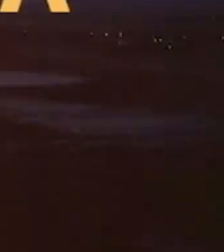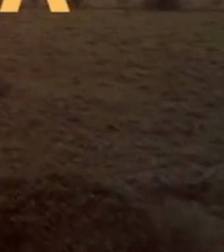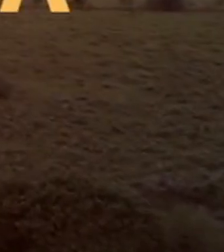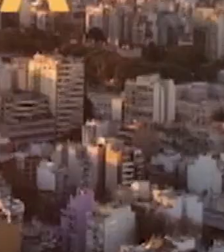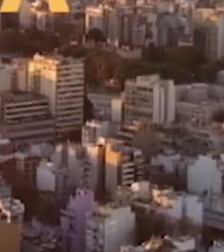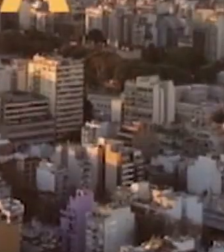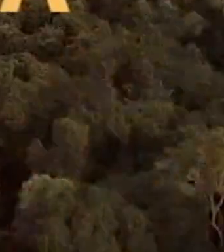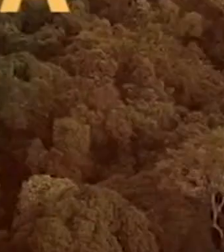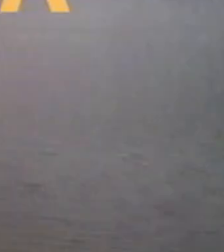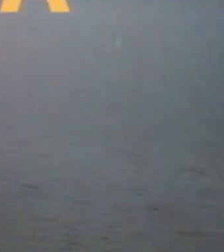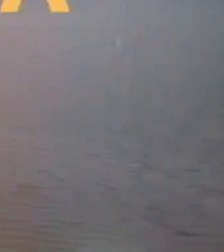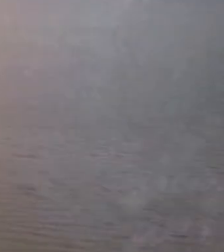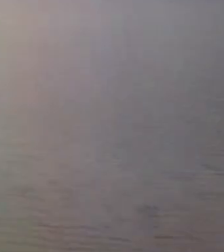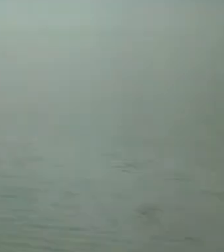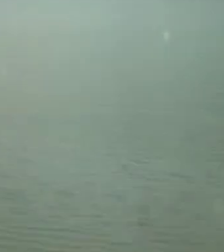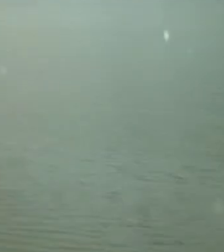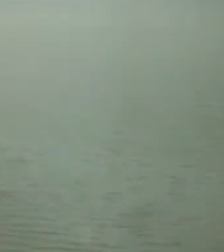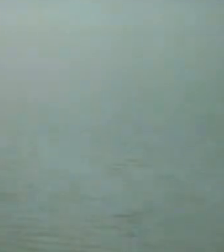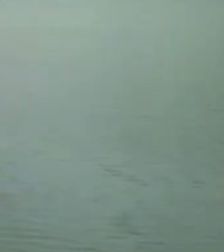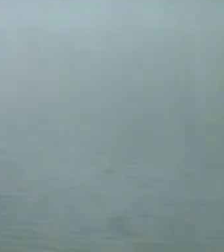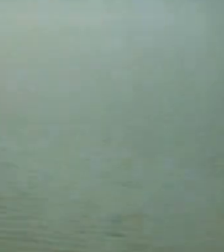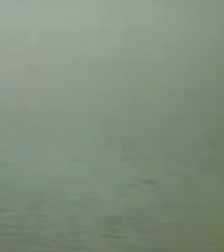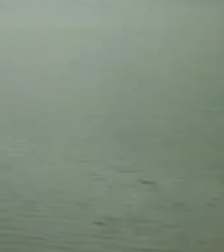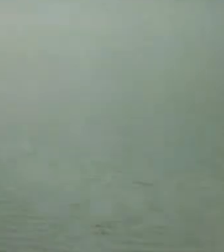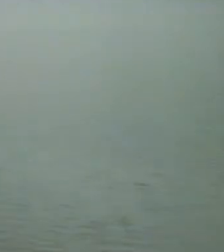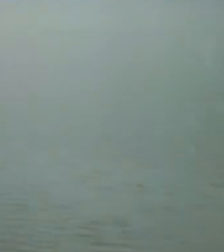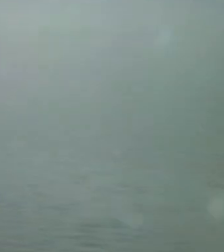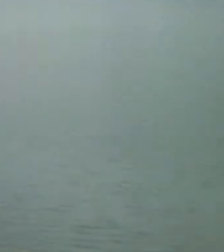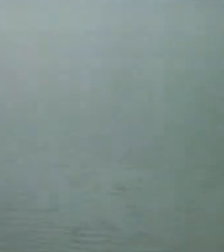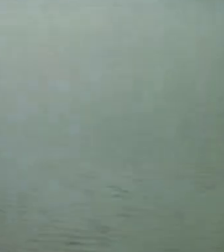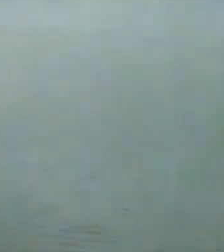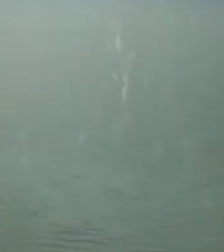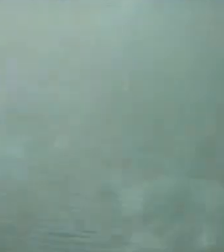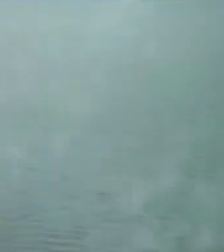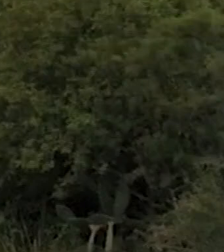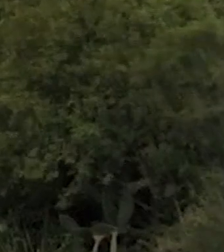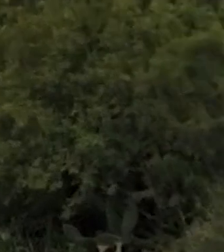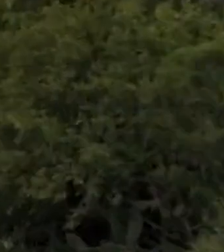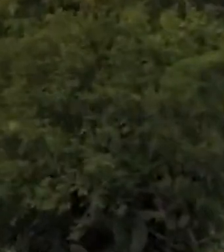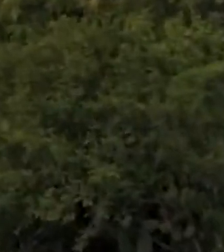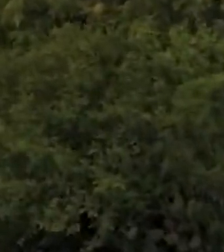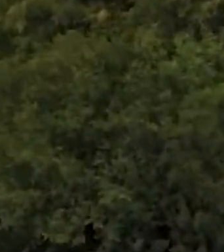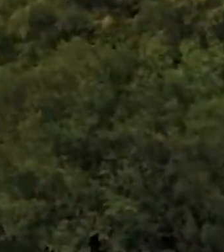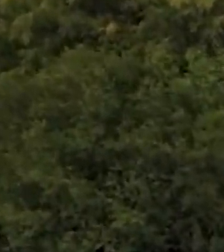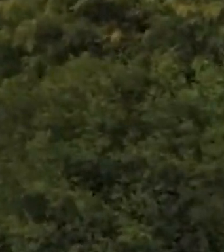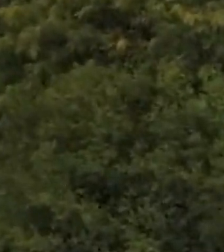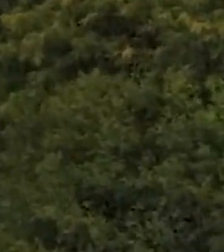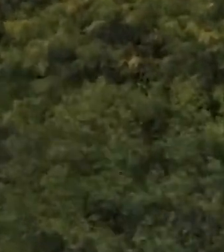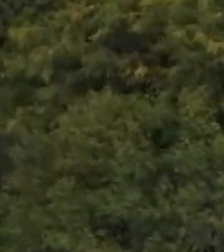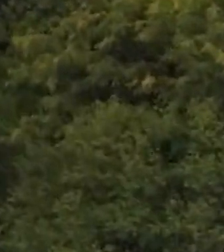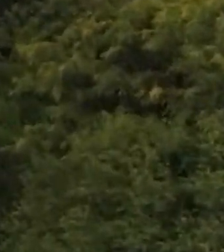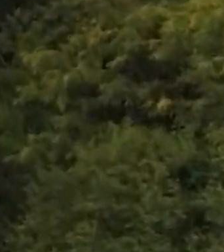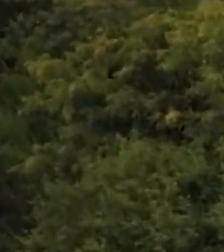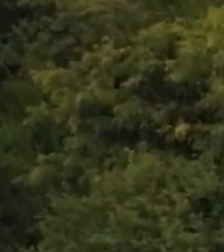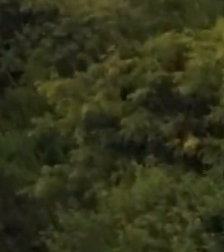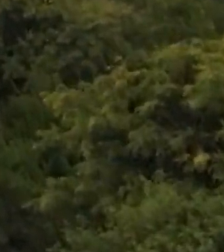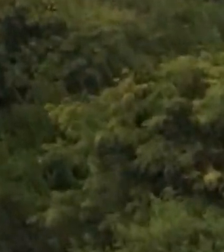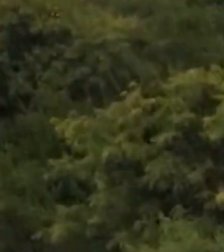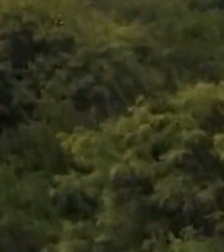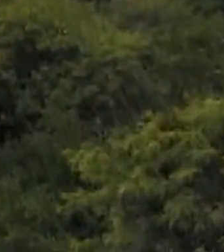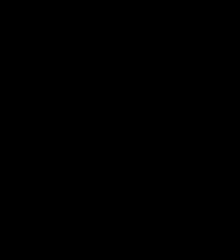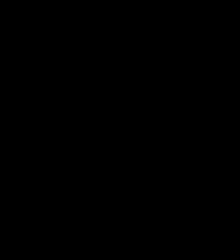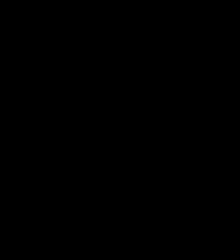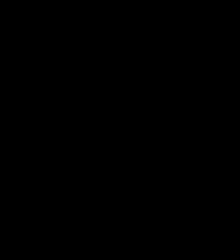agroecología en autosustentables domingo 25 de octubre 12 30 mediodía